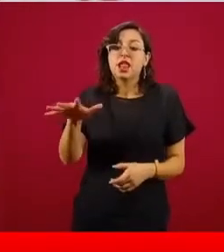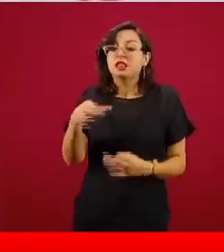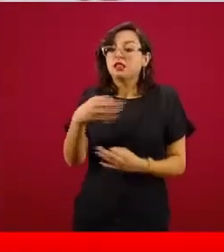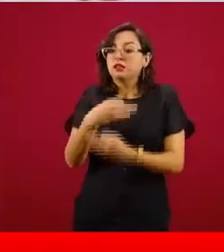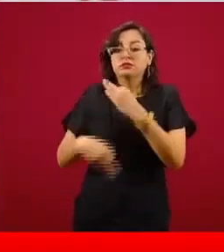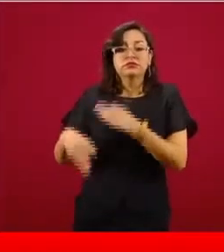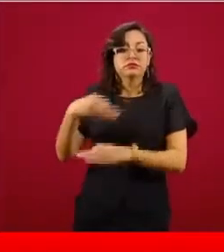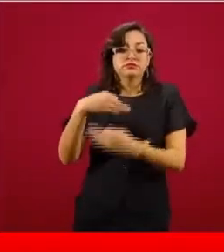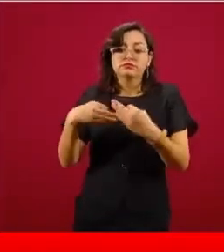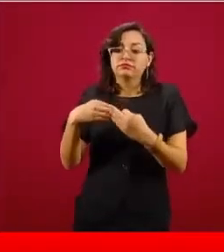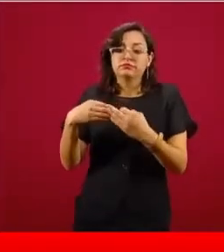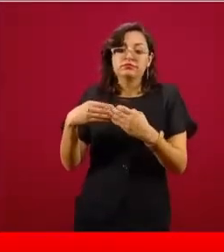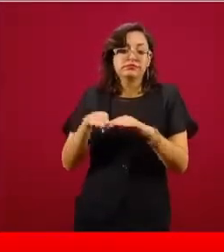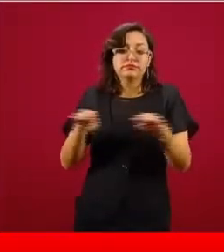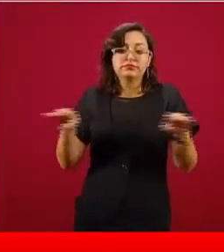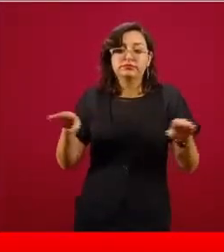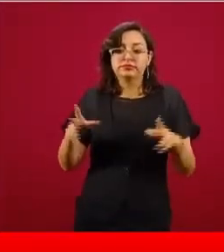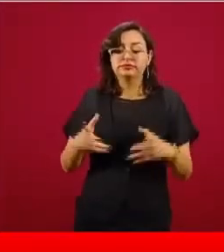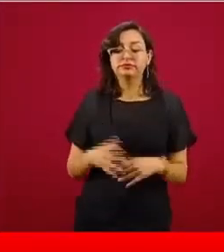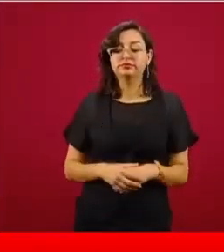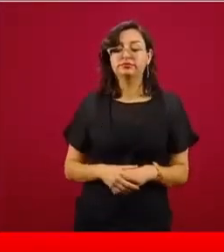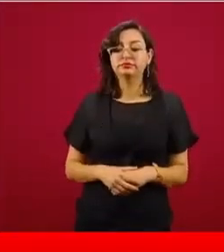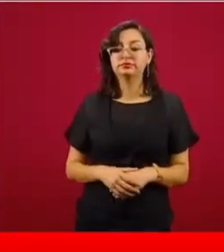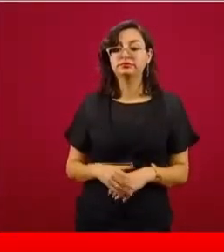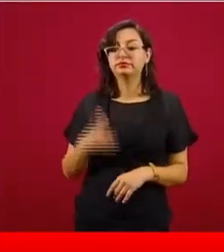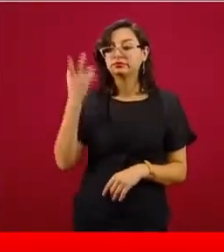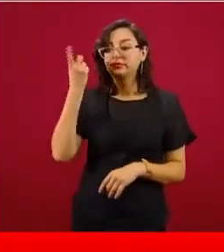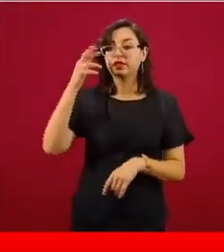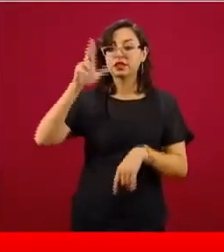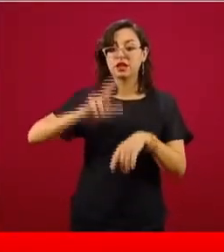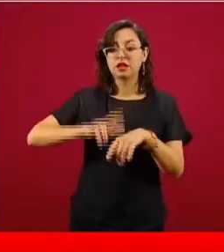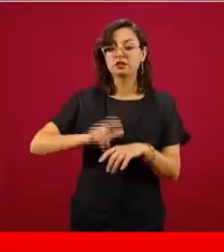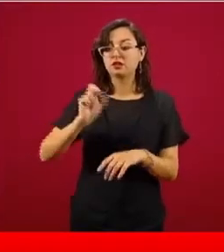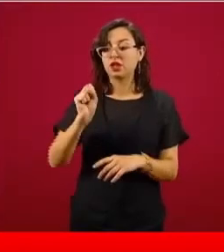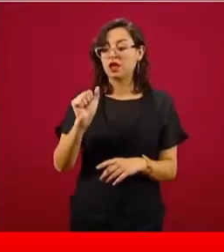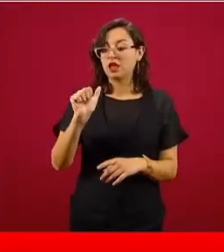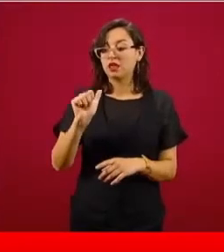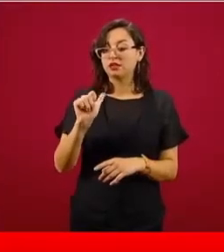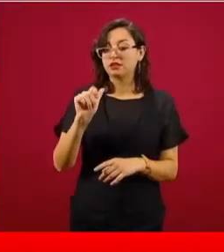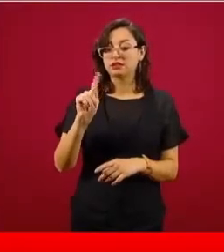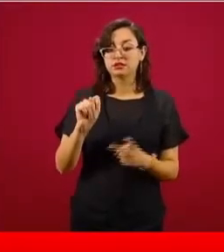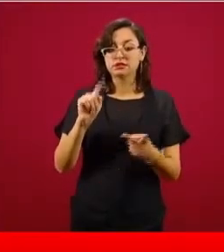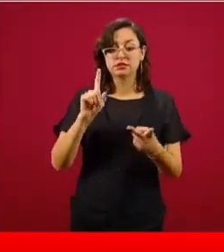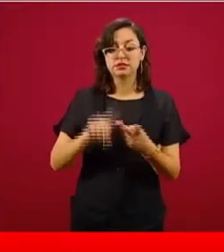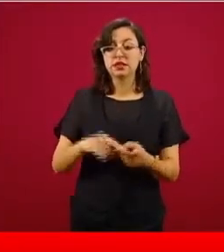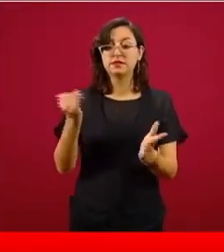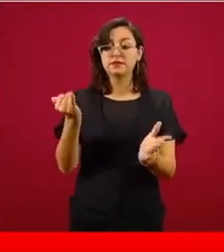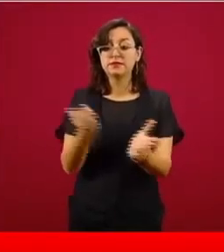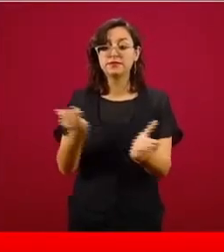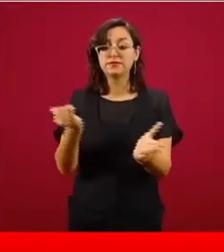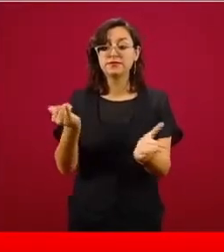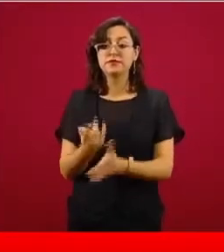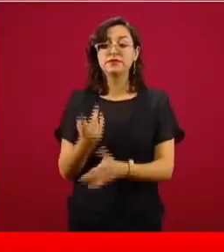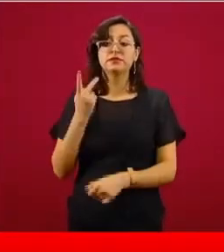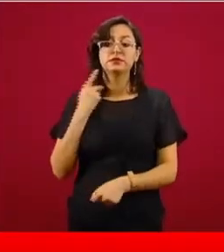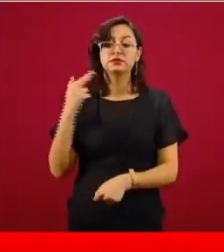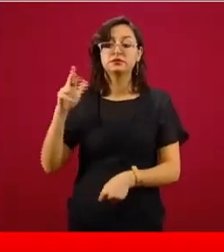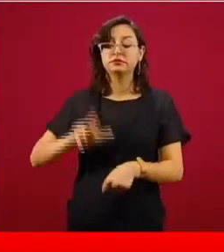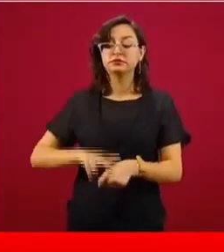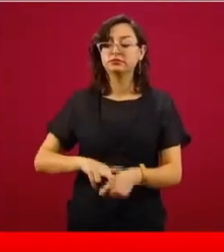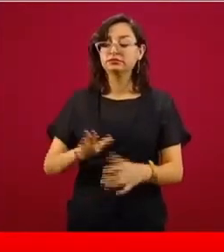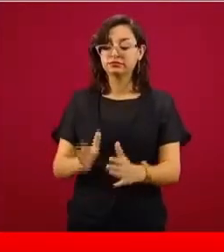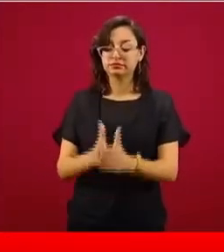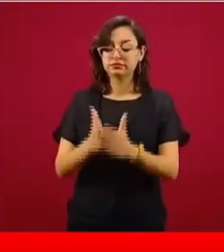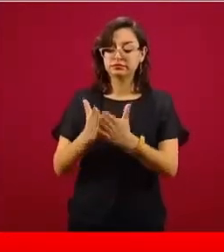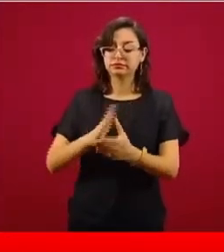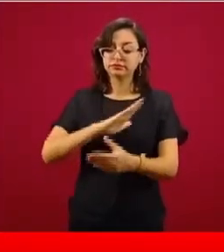Si la directora del SAT, si el procurador fiscal me llevan un expediente